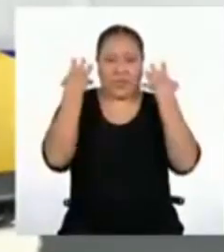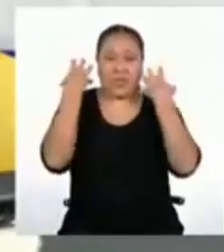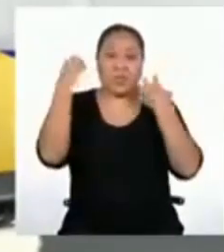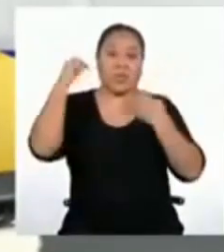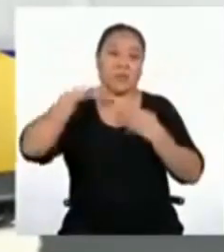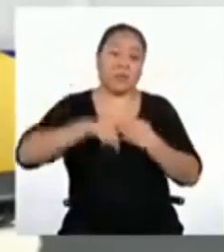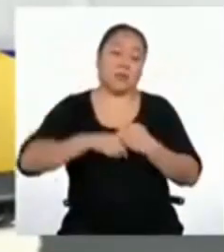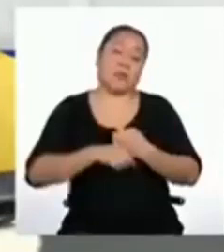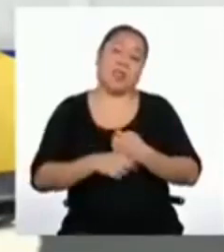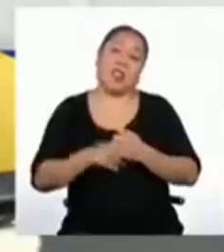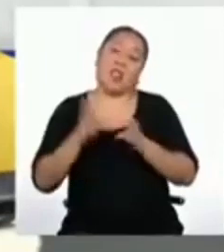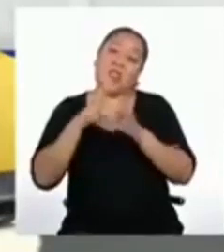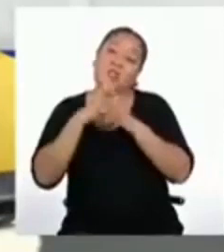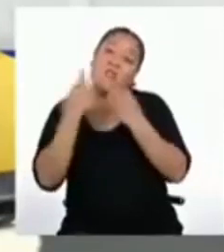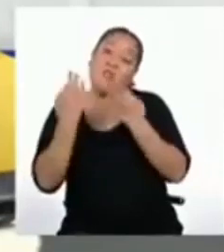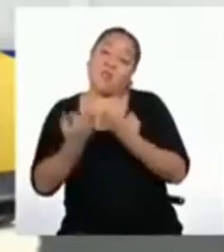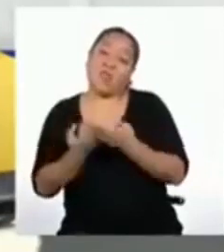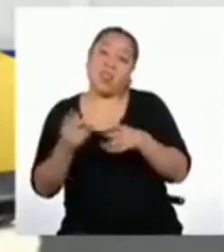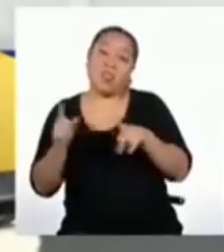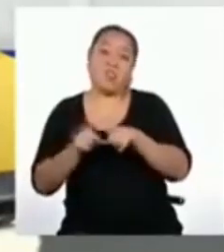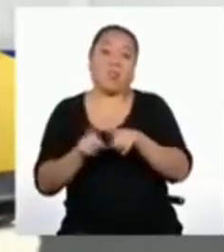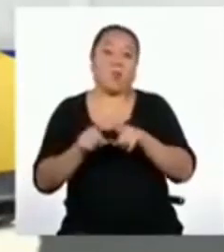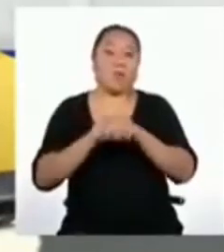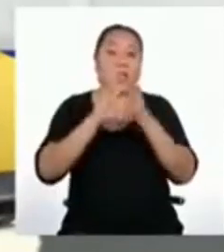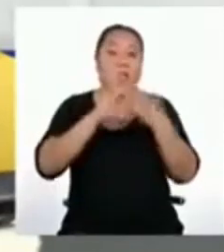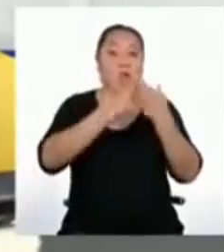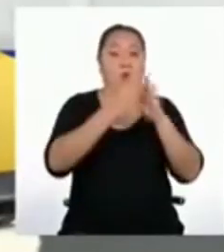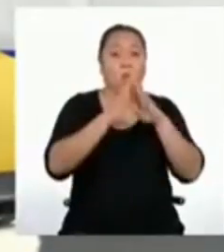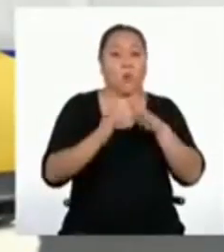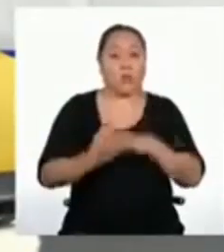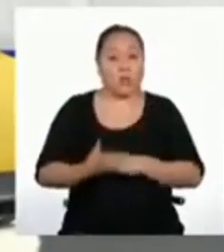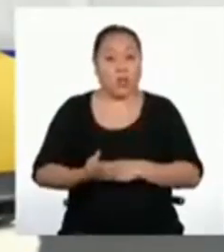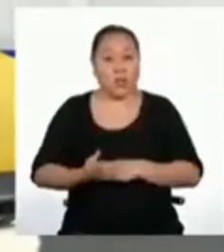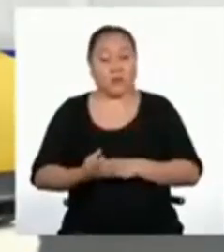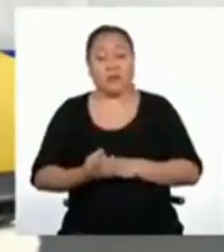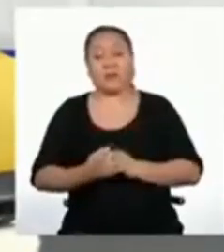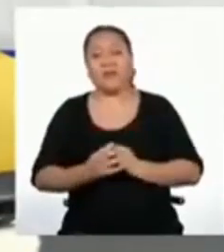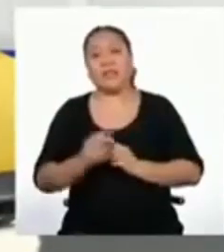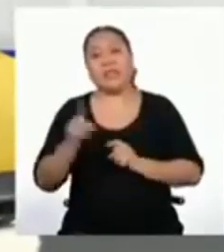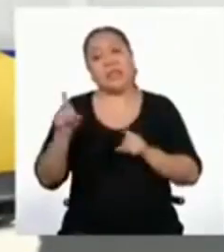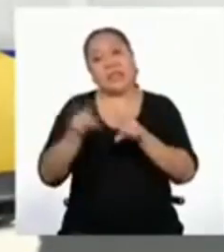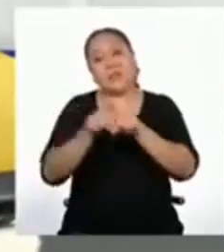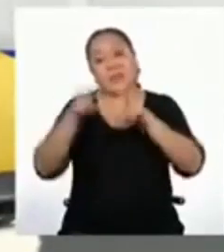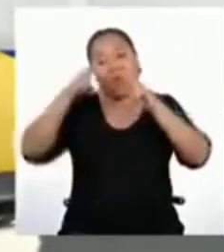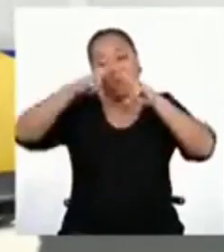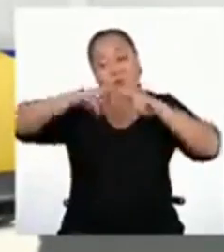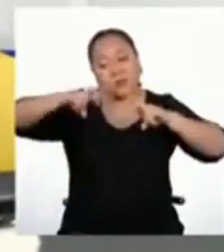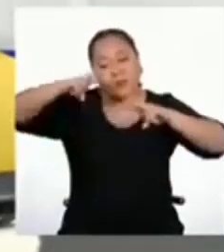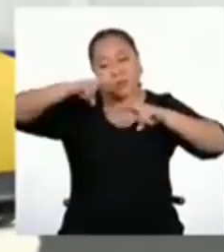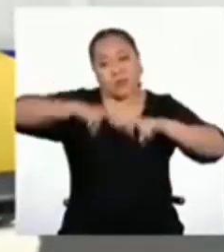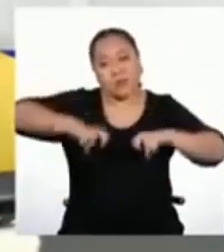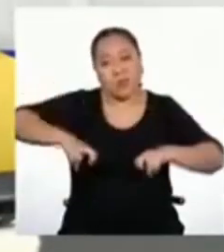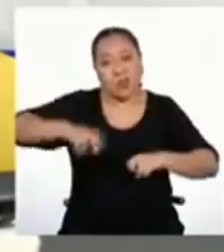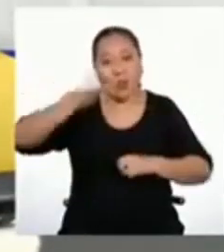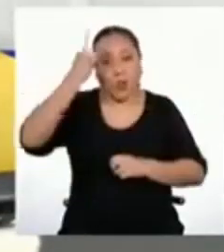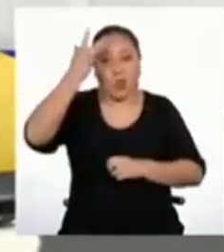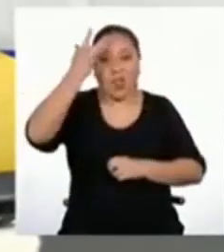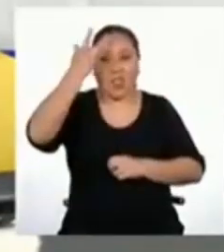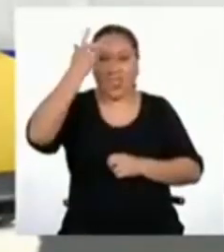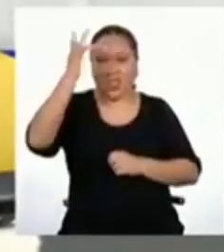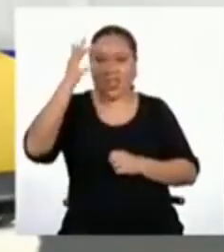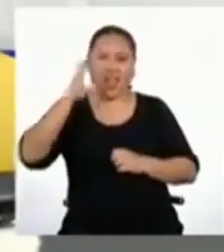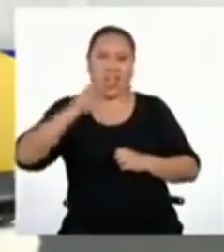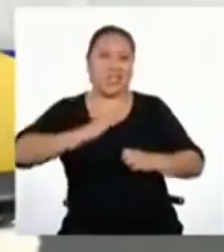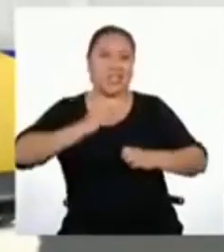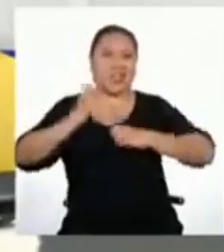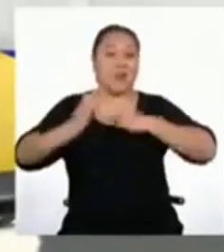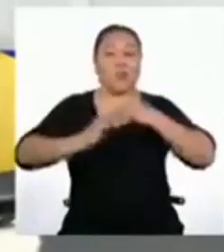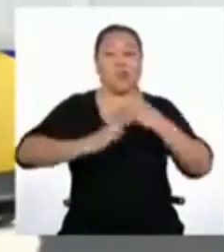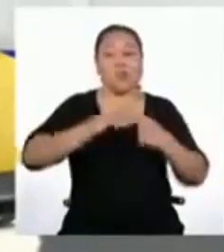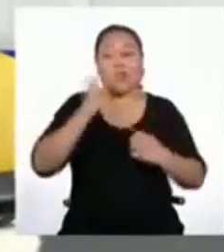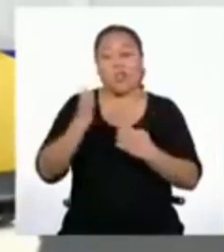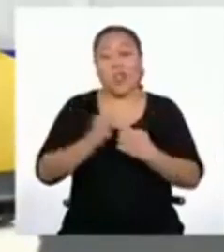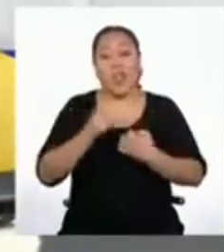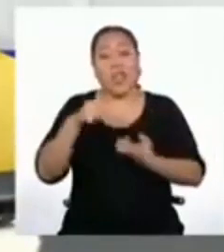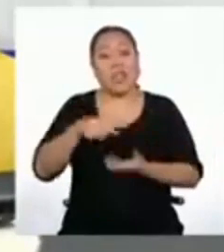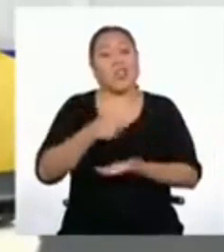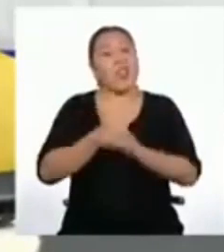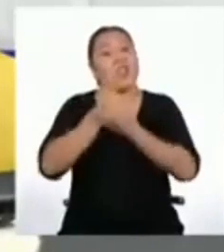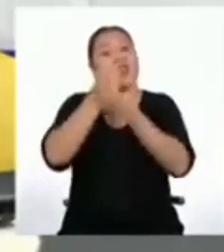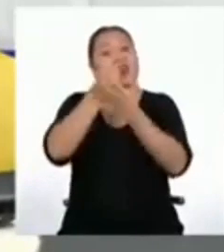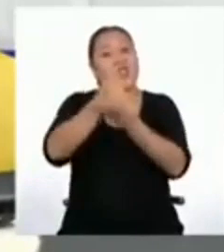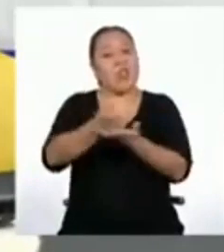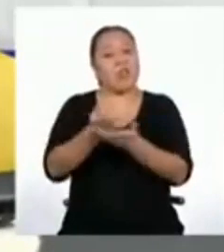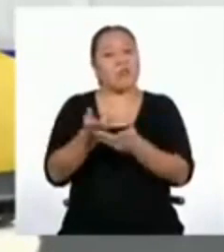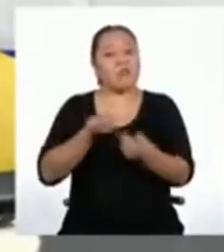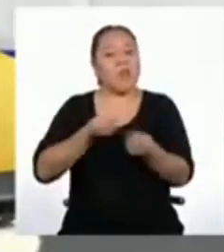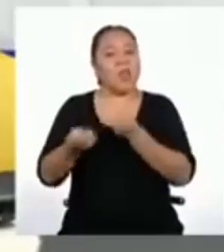en la familia y en la comunidad. Así mismo, hemos analizado cómo la inteligencia emocional nos ayudará